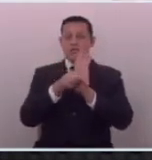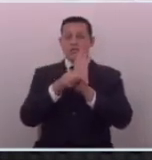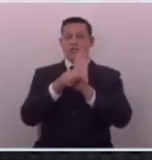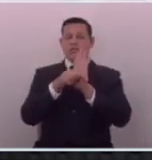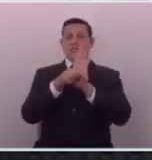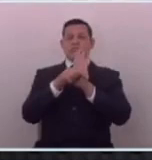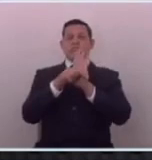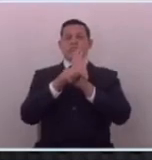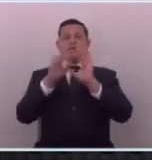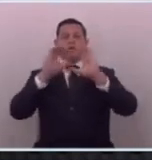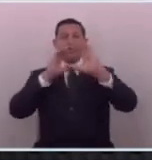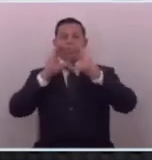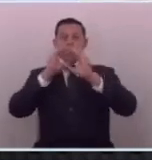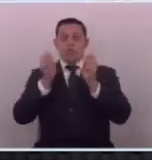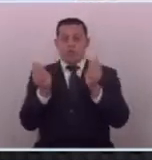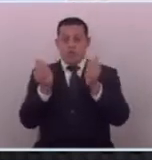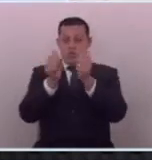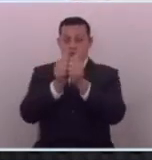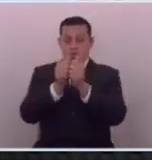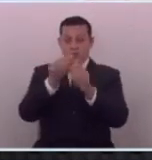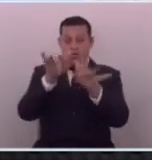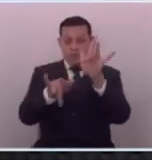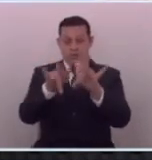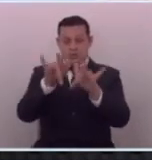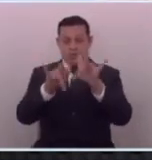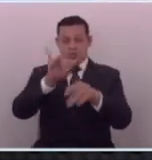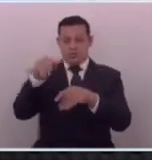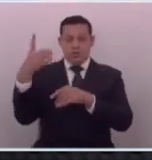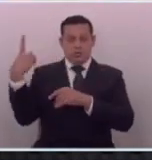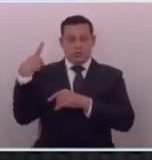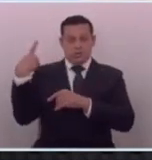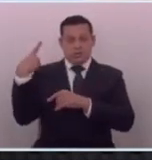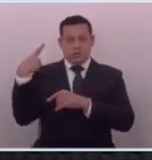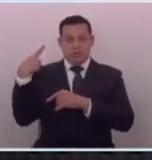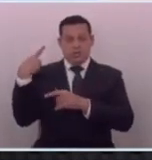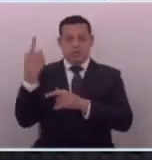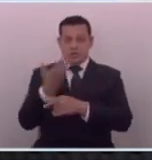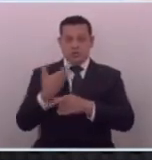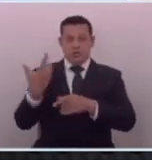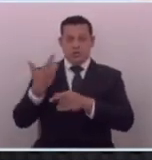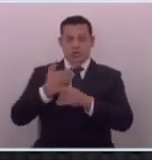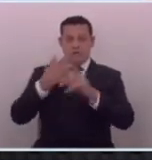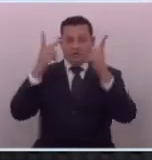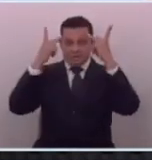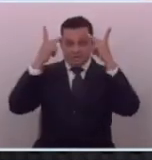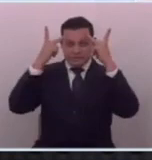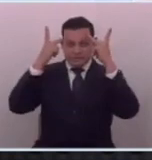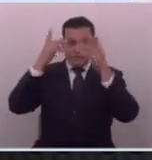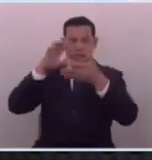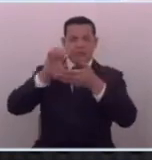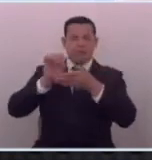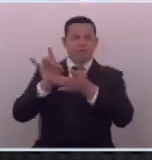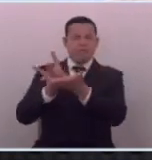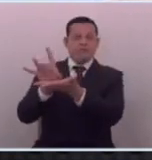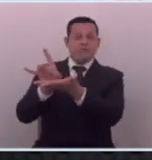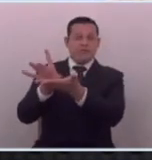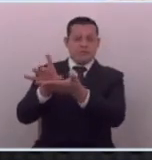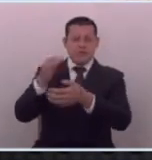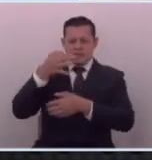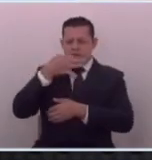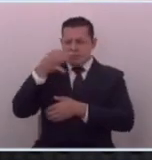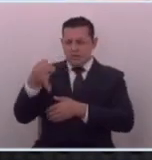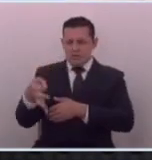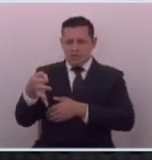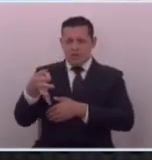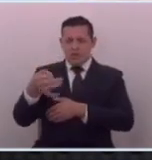y me saca un comunicado y junto con con la secretaria de la junta directiva dice que lo estábamos estigmatizando y no es verdad